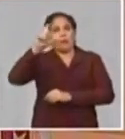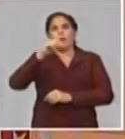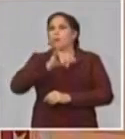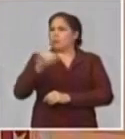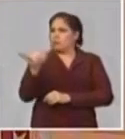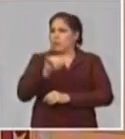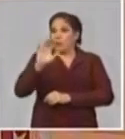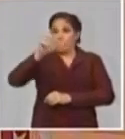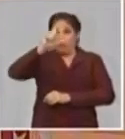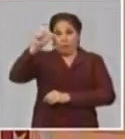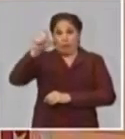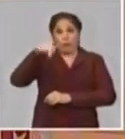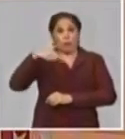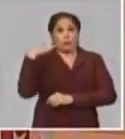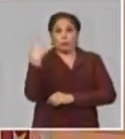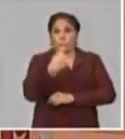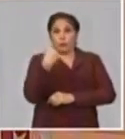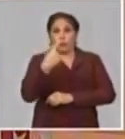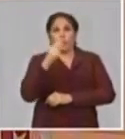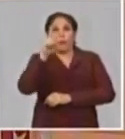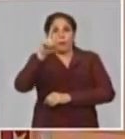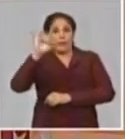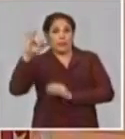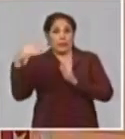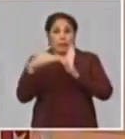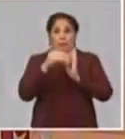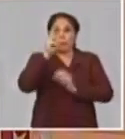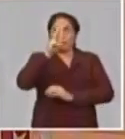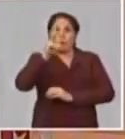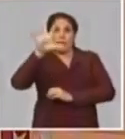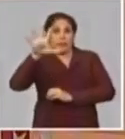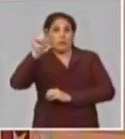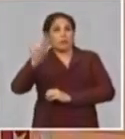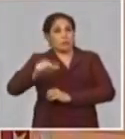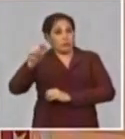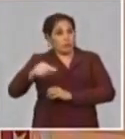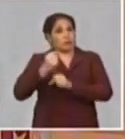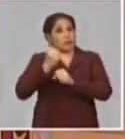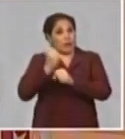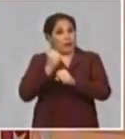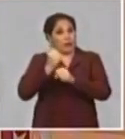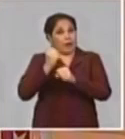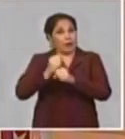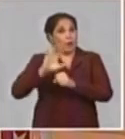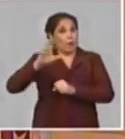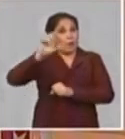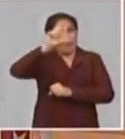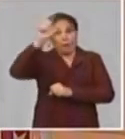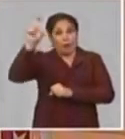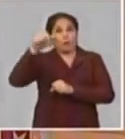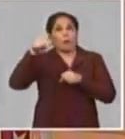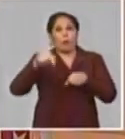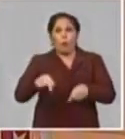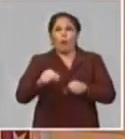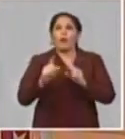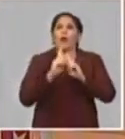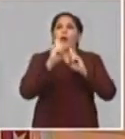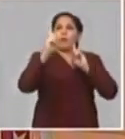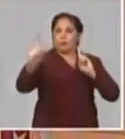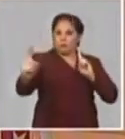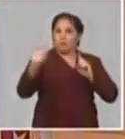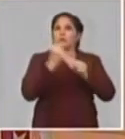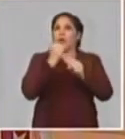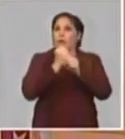en el sistema bancario, en sentido general, de 27.035 trabajadores que tiene el sistema. Hoy están a distancia,